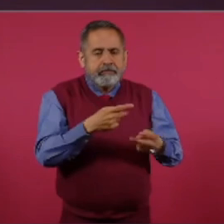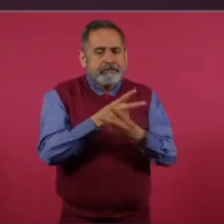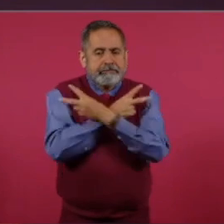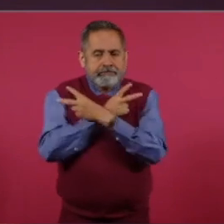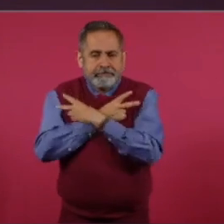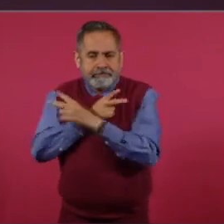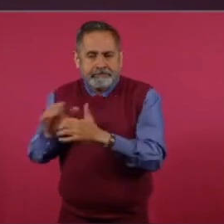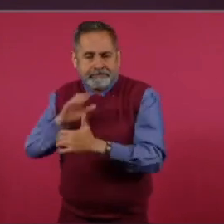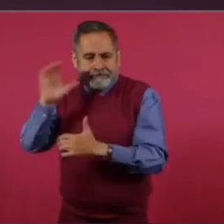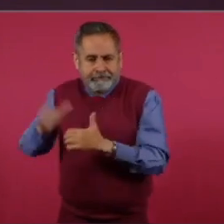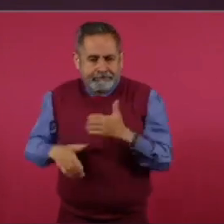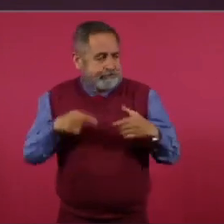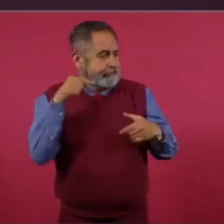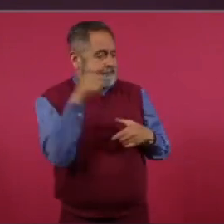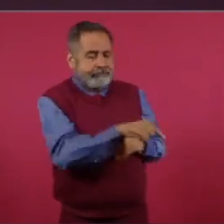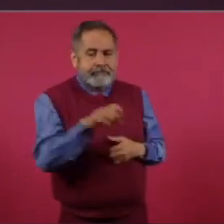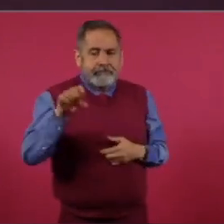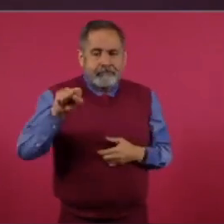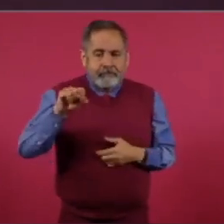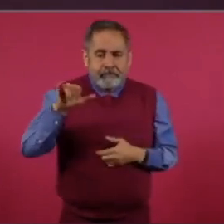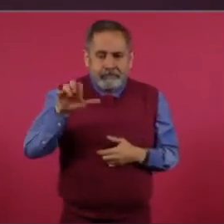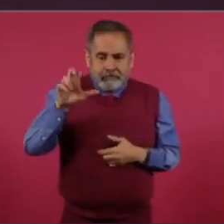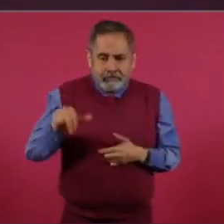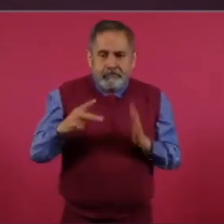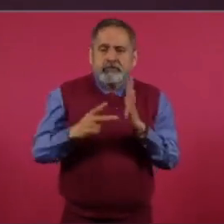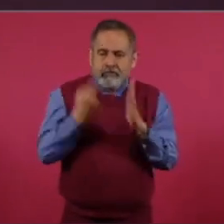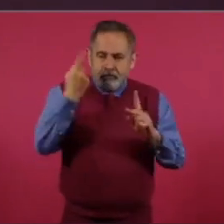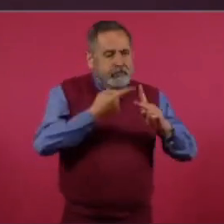ya terminan sus vacaciones, vuelven a su trabajo,